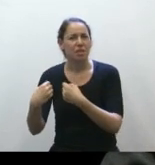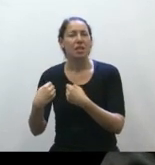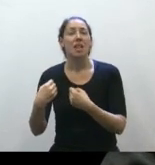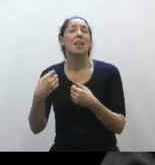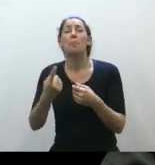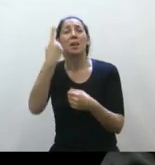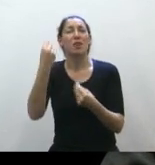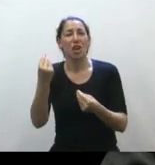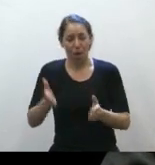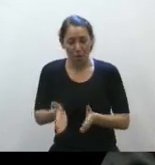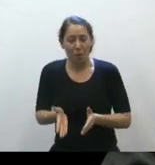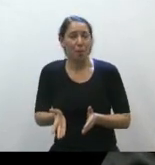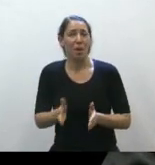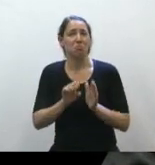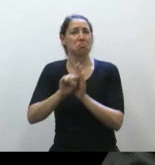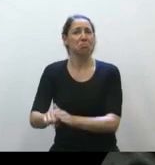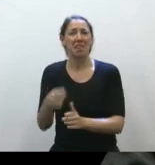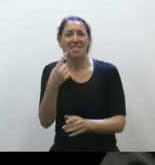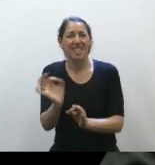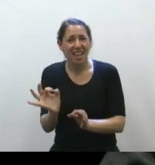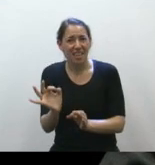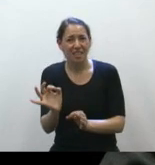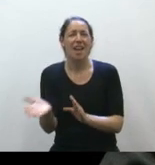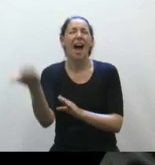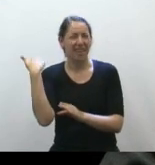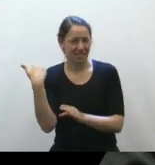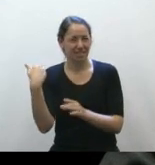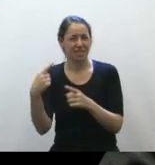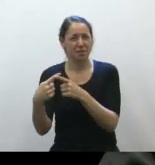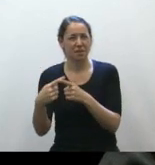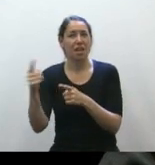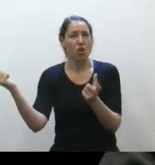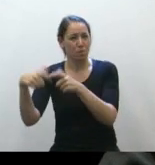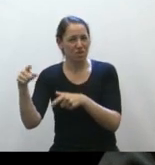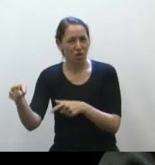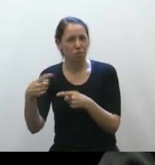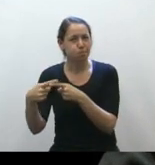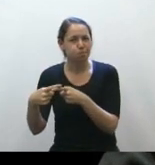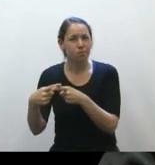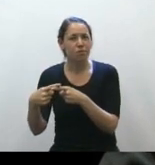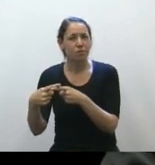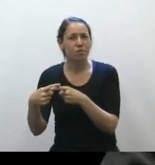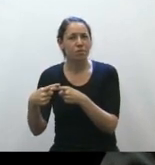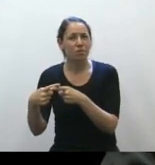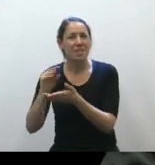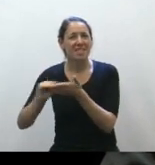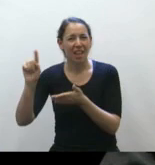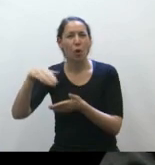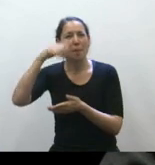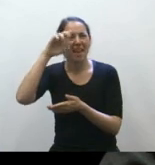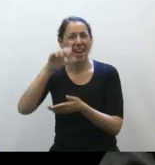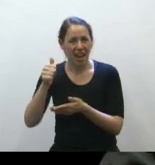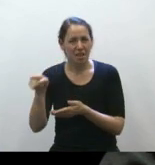del niño. En el debate, en algún momento, no acá, en la comisión, el senador Mera